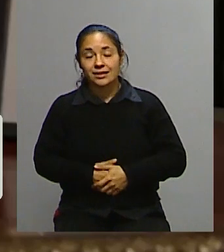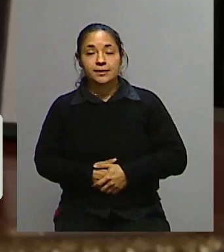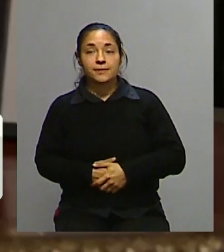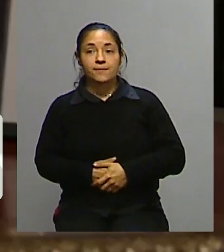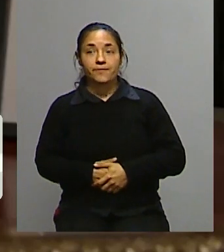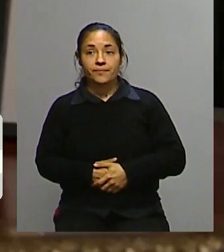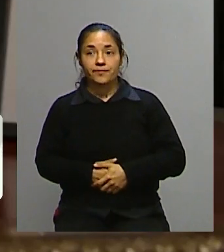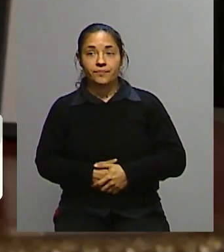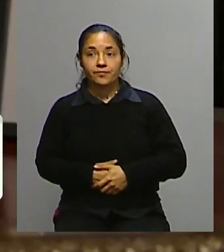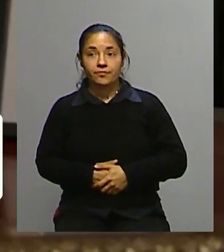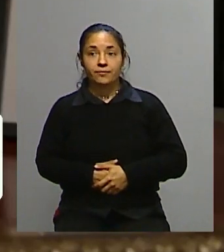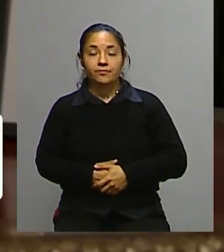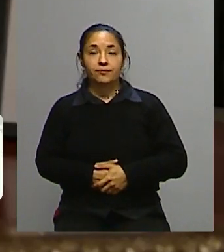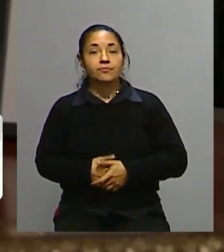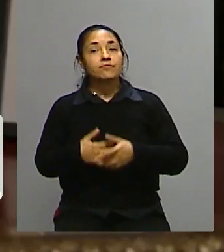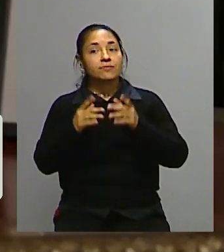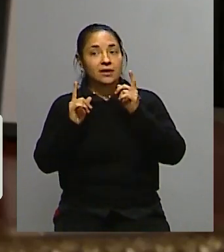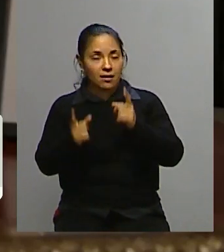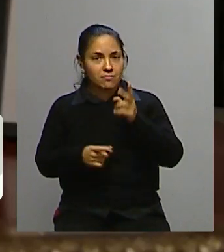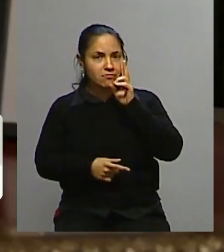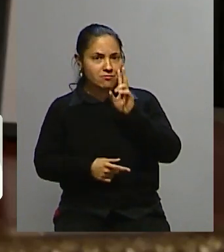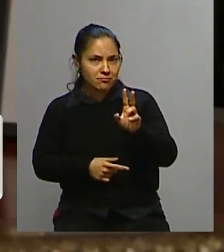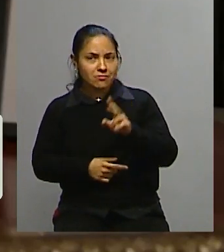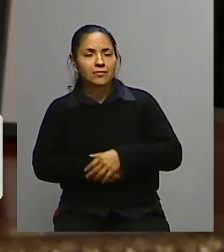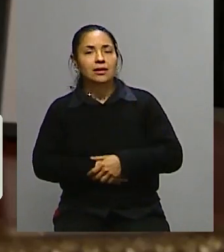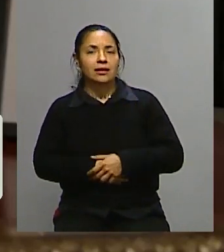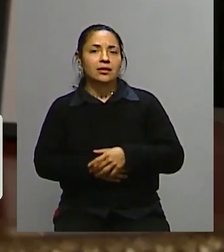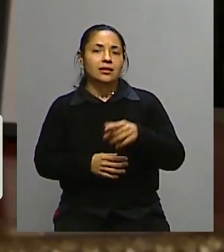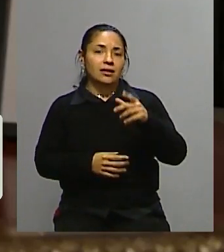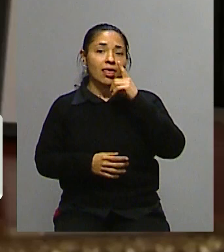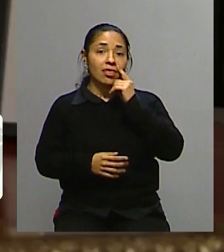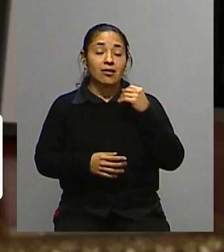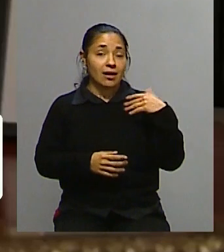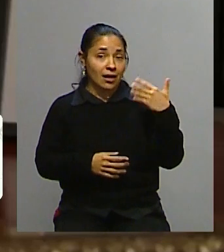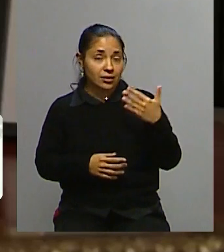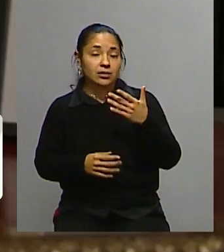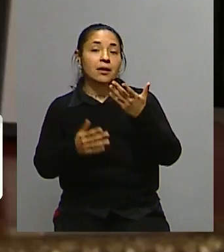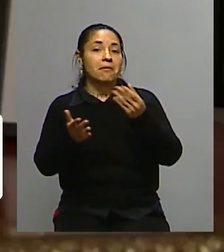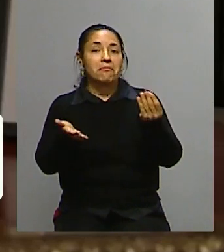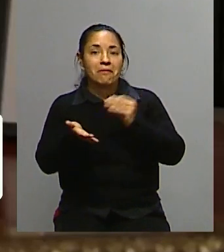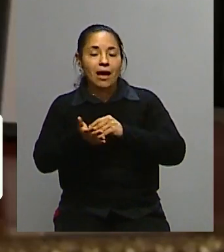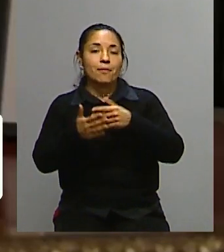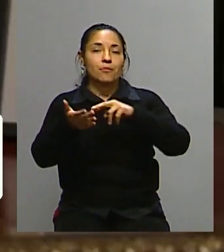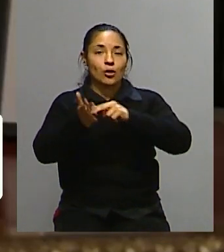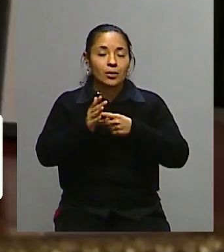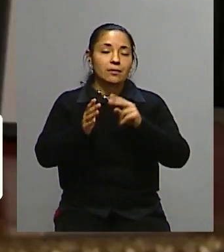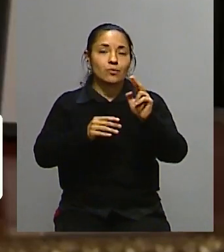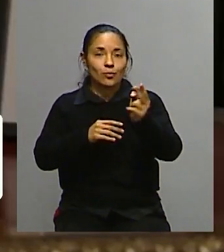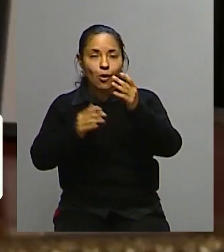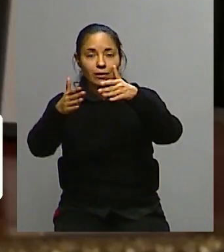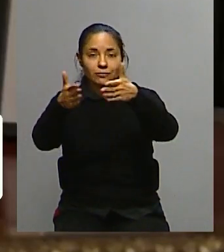Y como se está viendo estos días además, que tiene, por supuesto, estos días además con los funerales y con toda